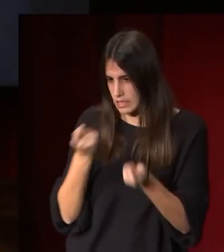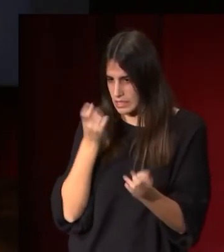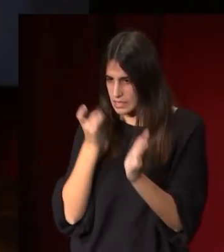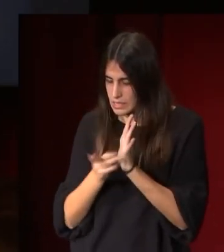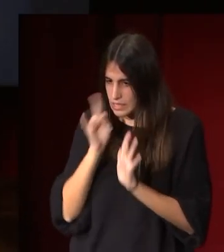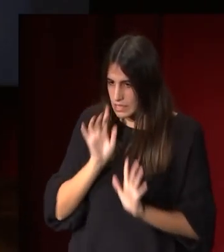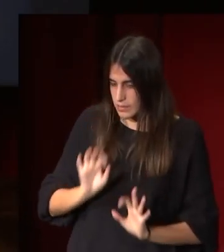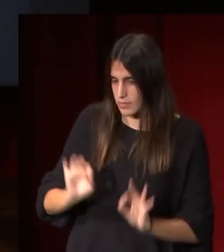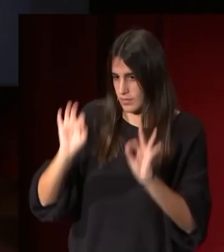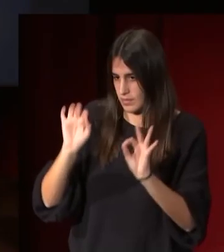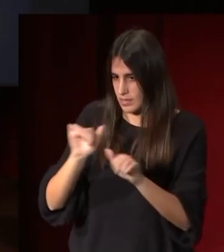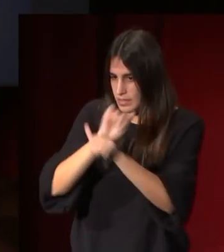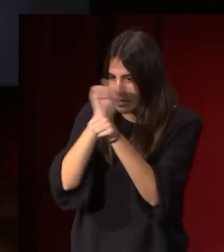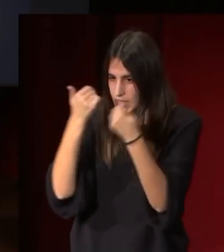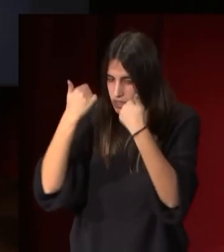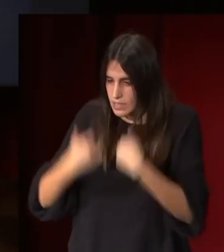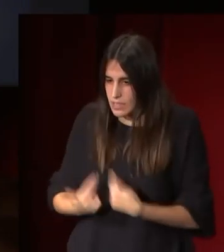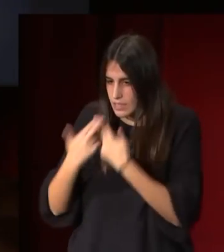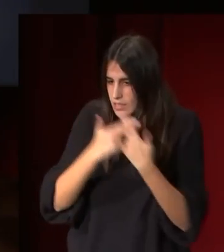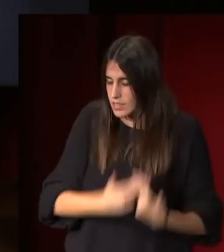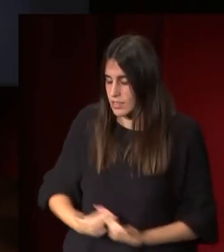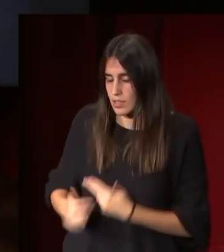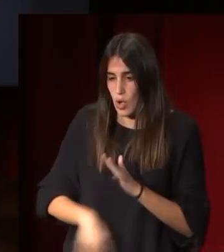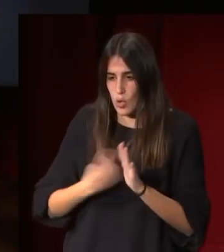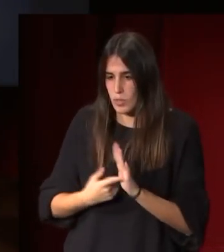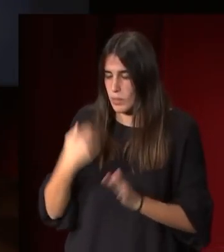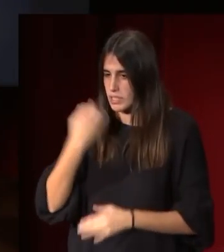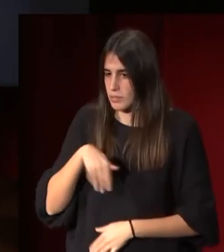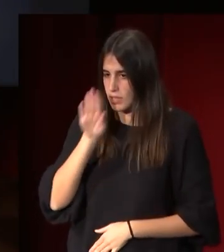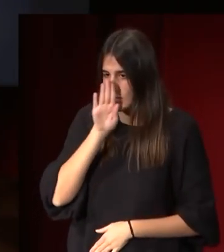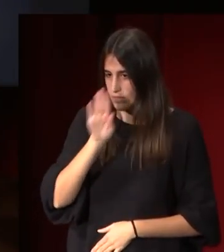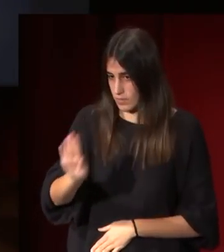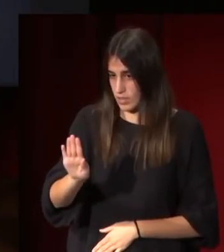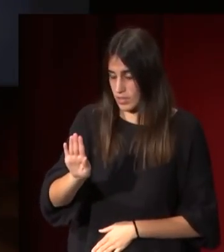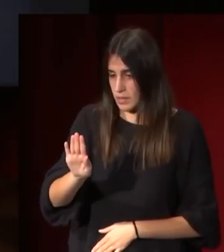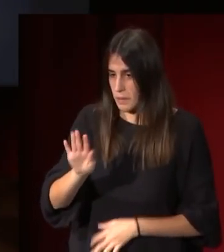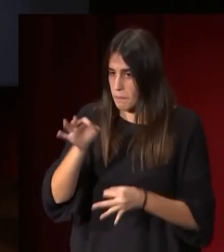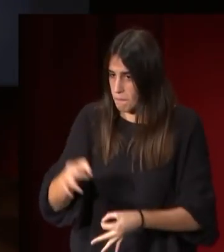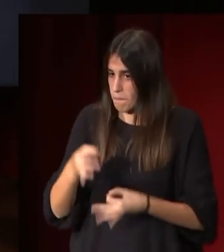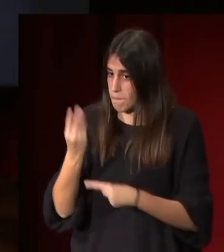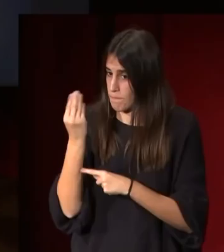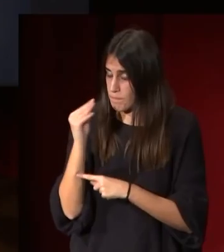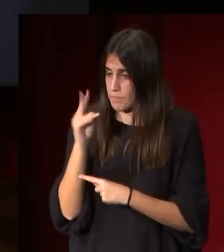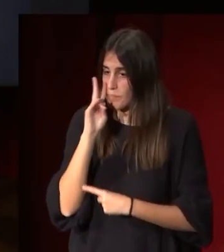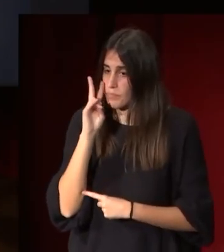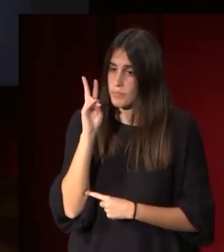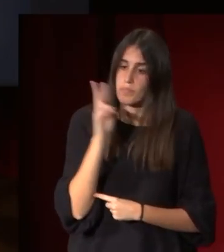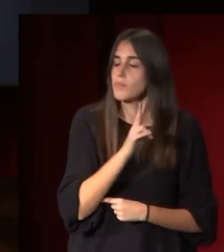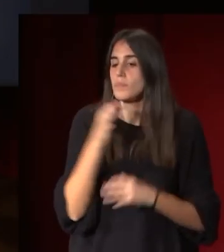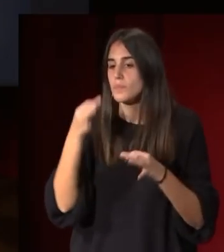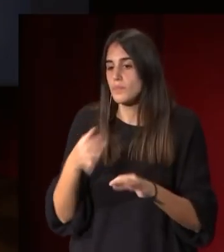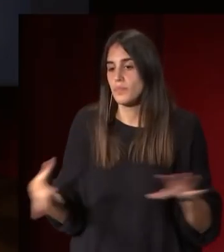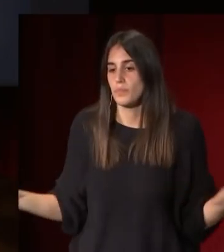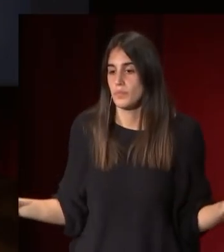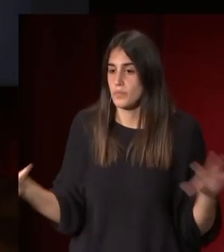estudio anatómico y esa frontalidad en la manera de plantear las esculturas que como vemos tanto tiene que ver